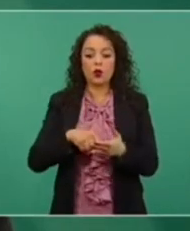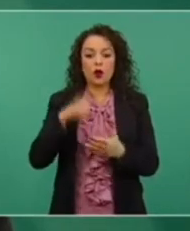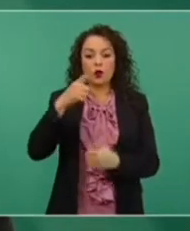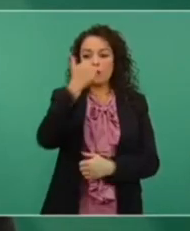de los negocios.